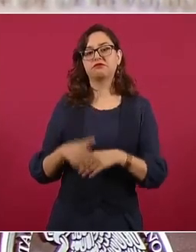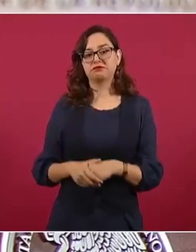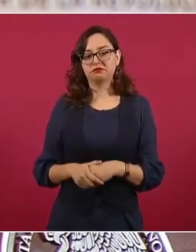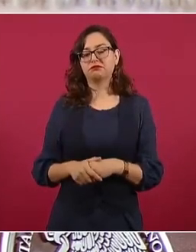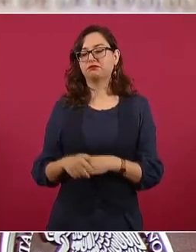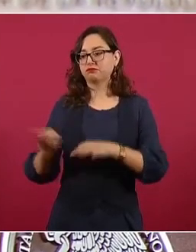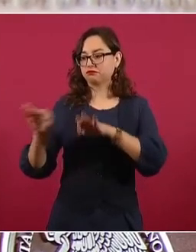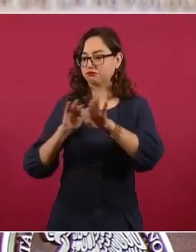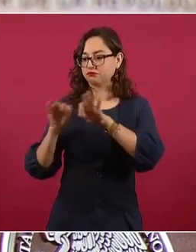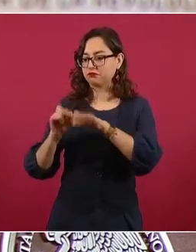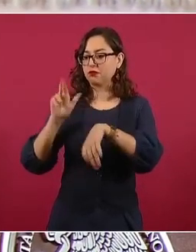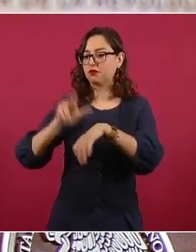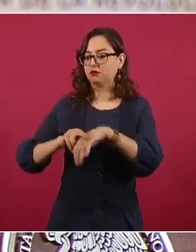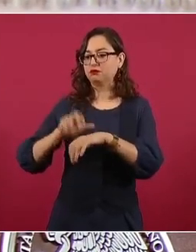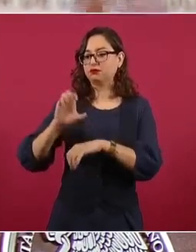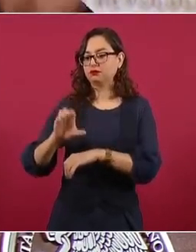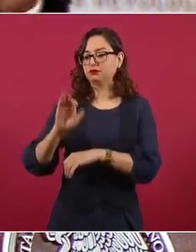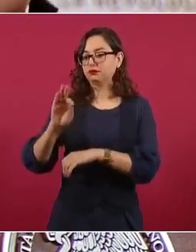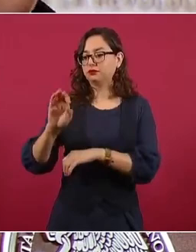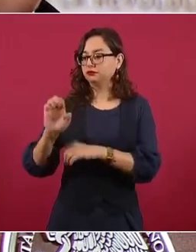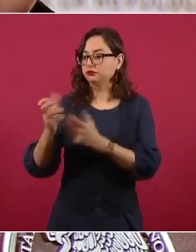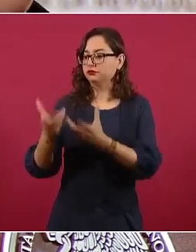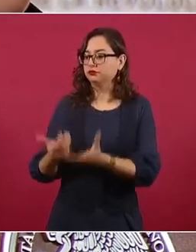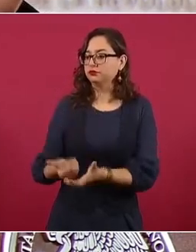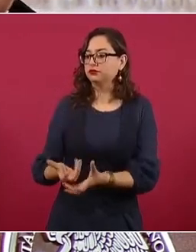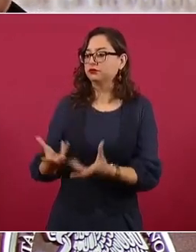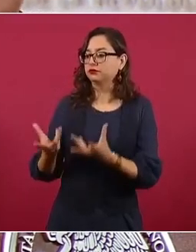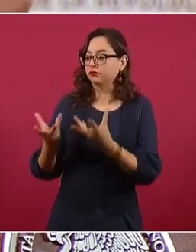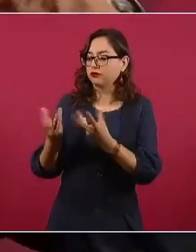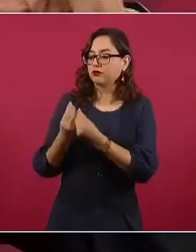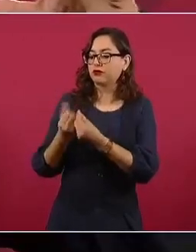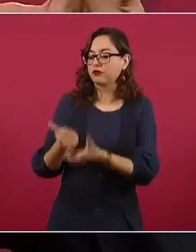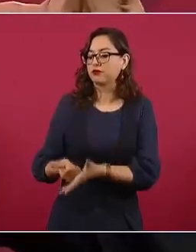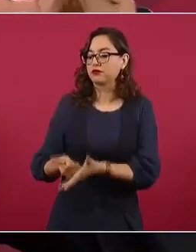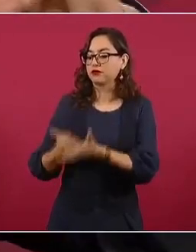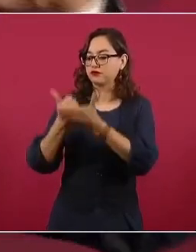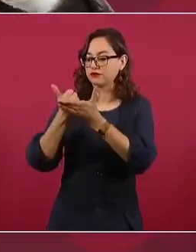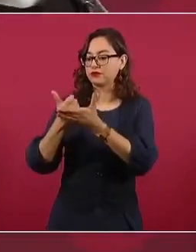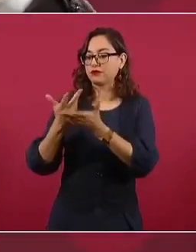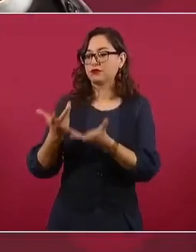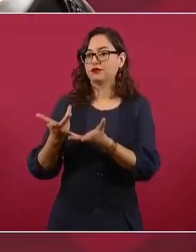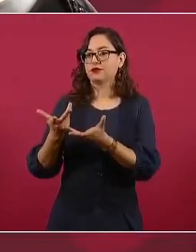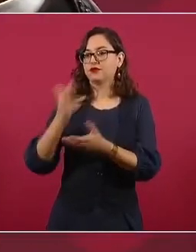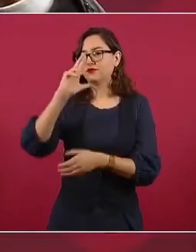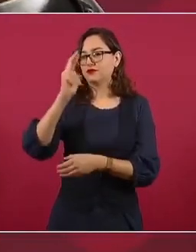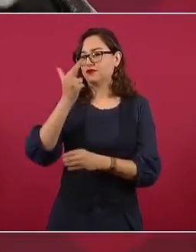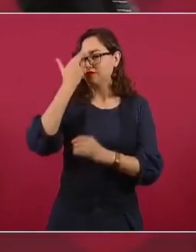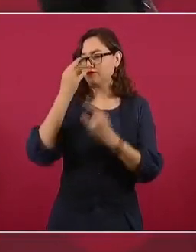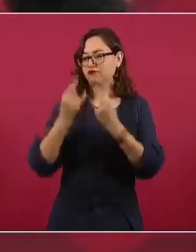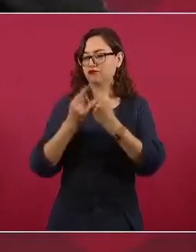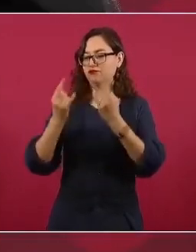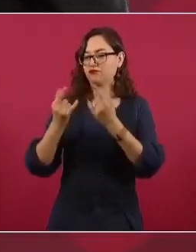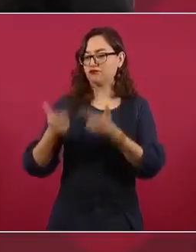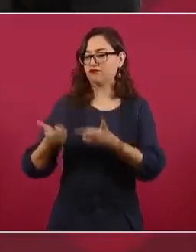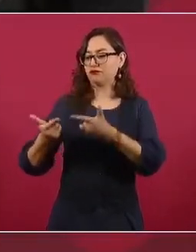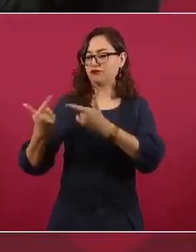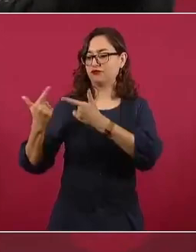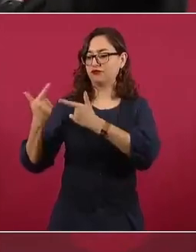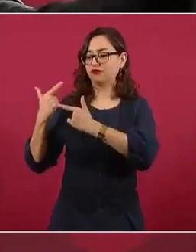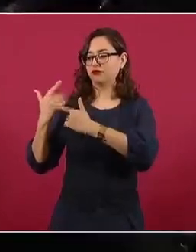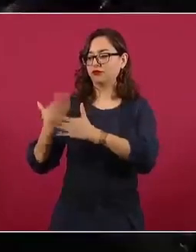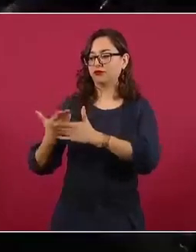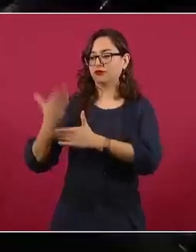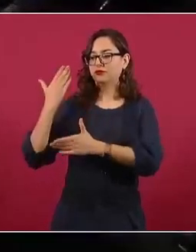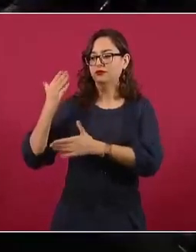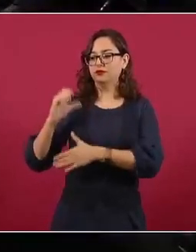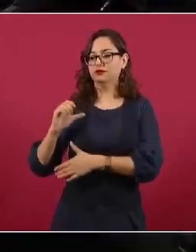con ellos. Así como sus antepasados ayudaron a electrificar todo